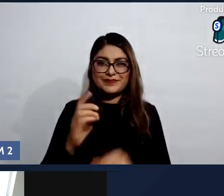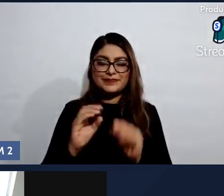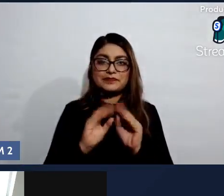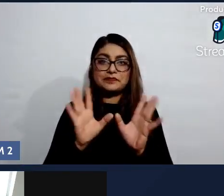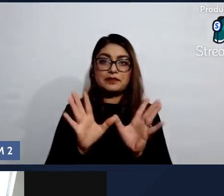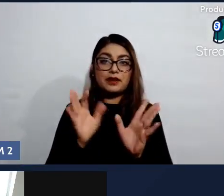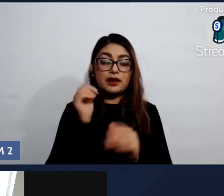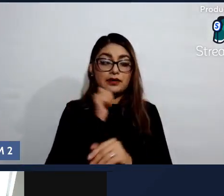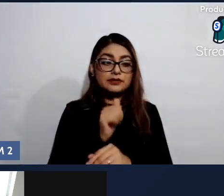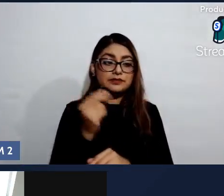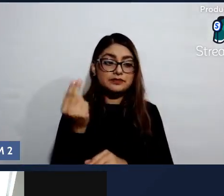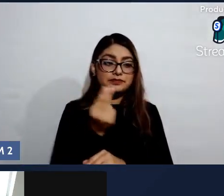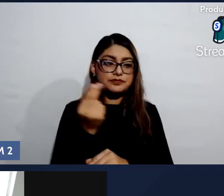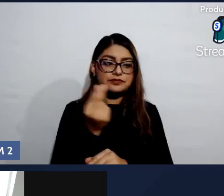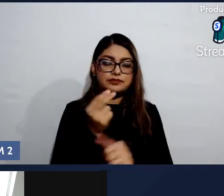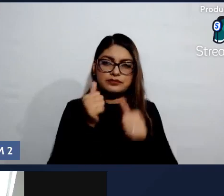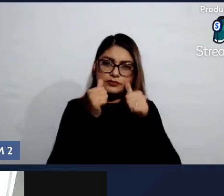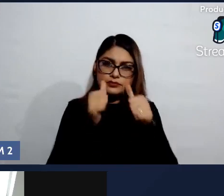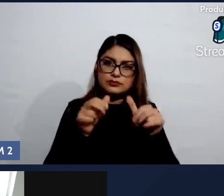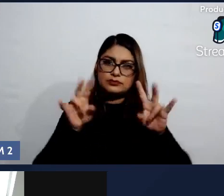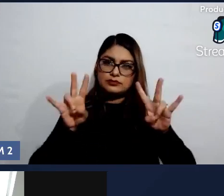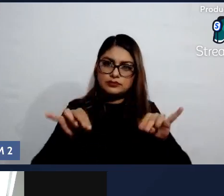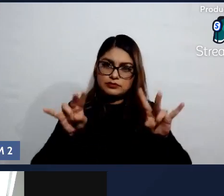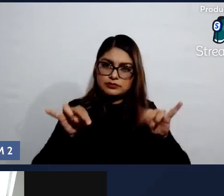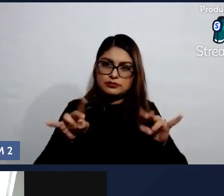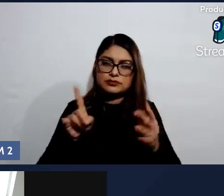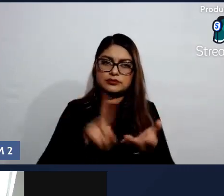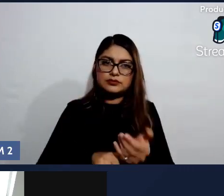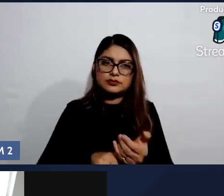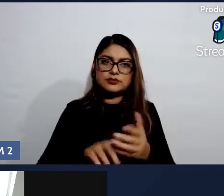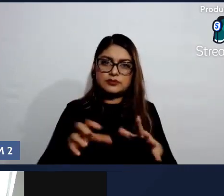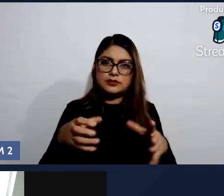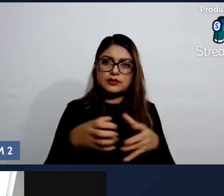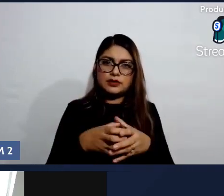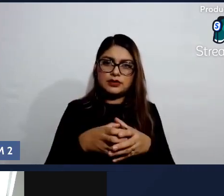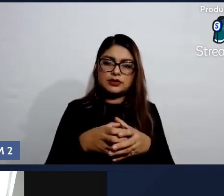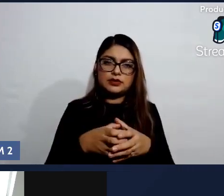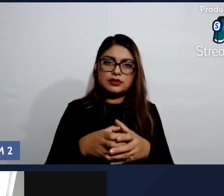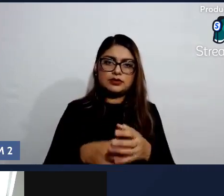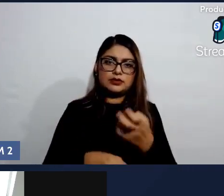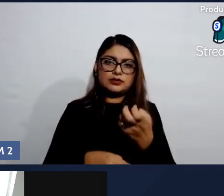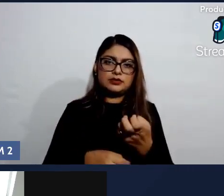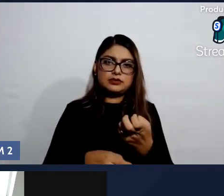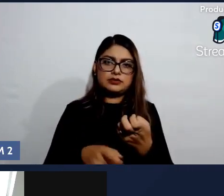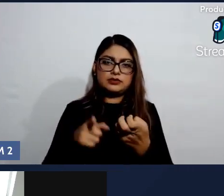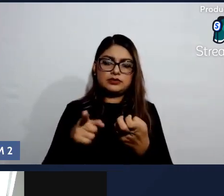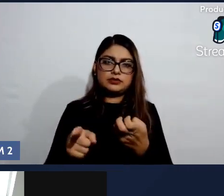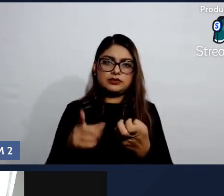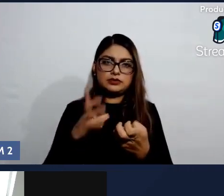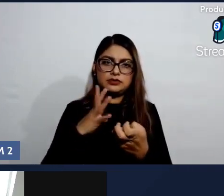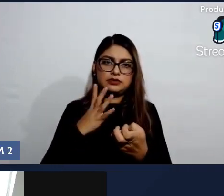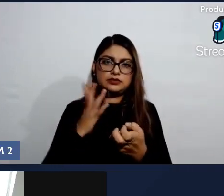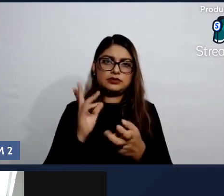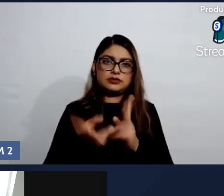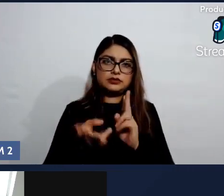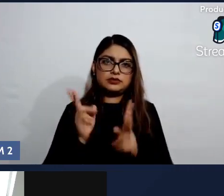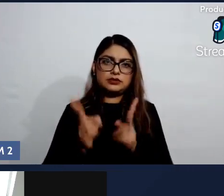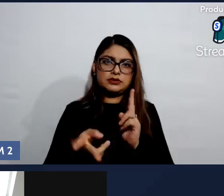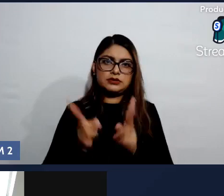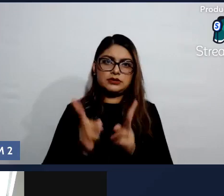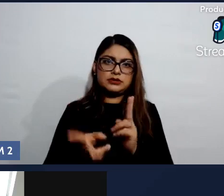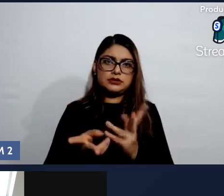al pendiente en el núcleo familiar, como ya lo mencionaban en algún comentario también, y usted lo mencionó,